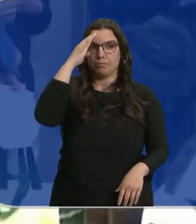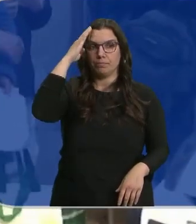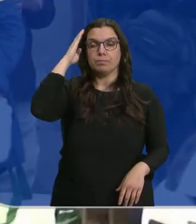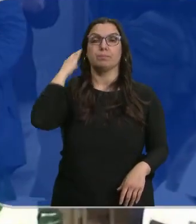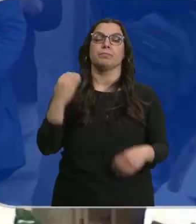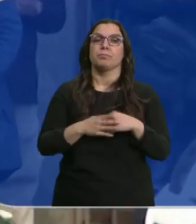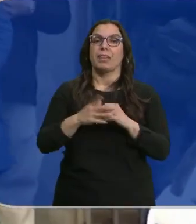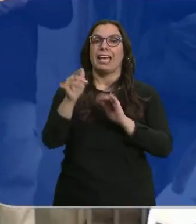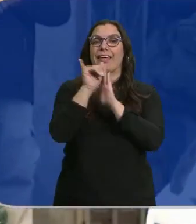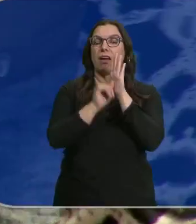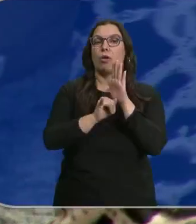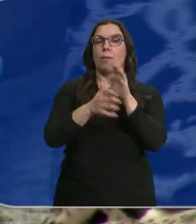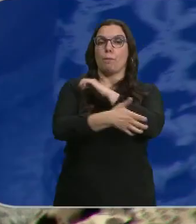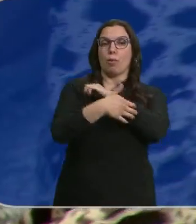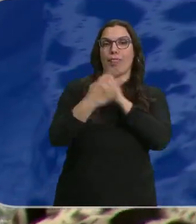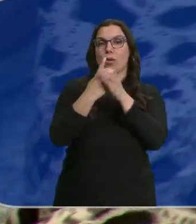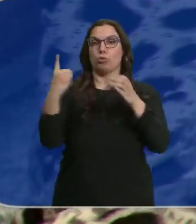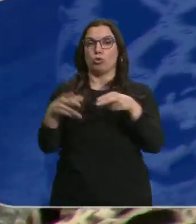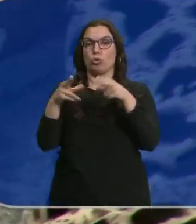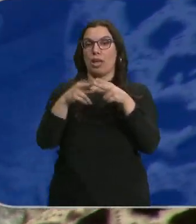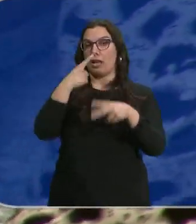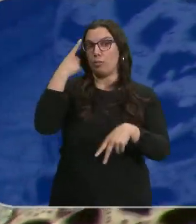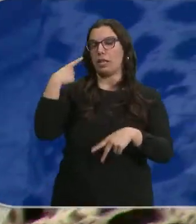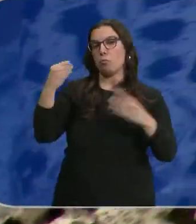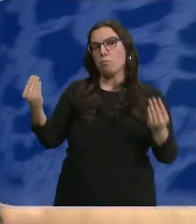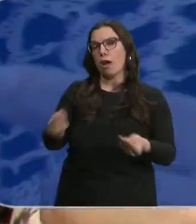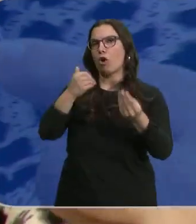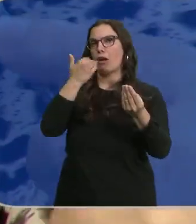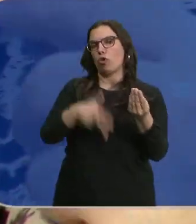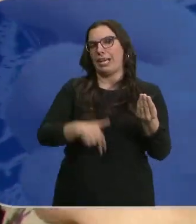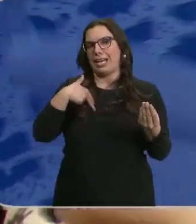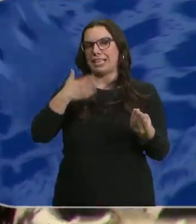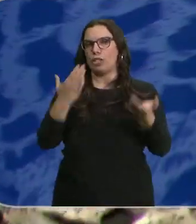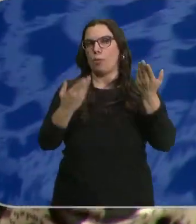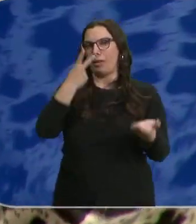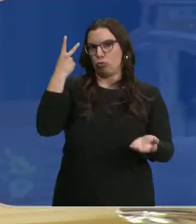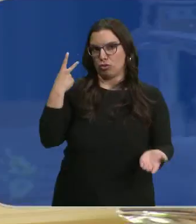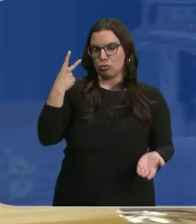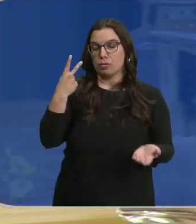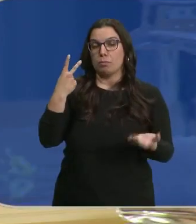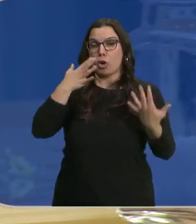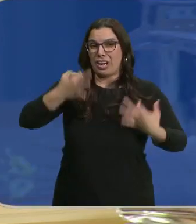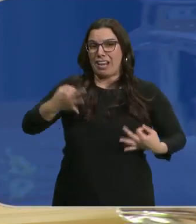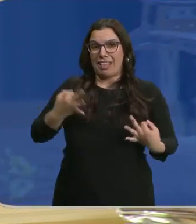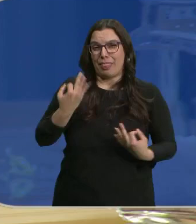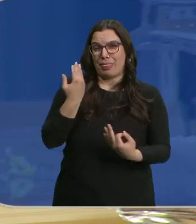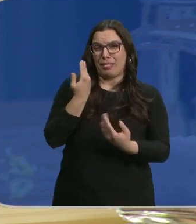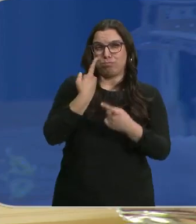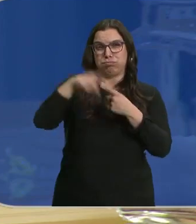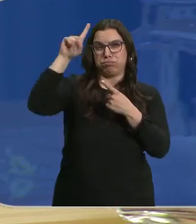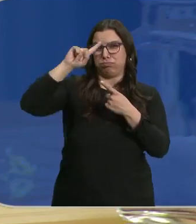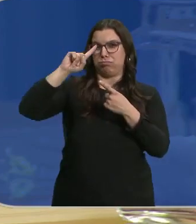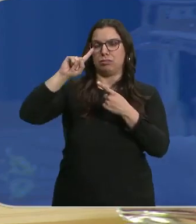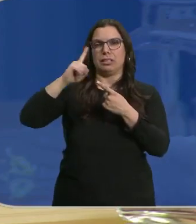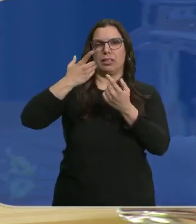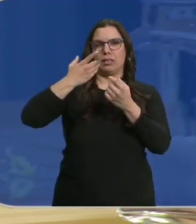Los indicadores de pobreza y exclusión social de 2022 mejoran a nivel general con respecto al año anterior. Pero la brecha entre regiones